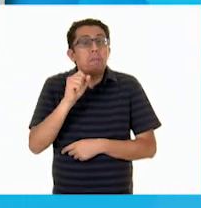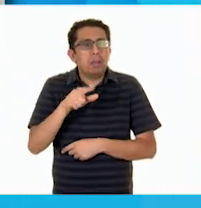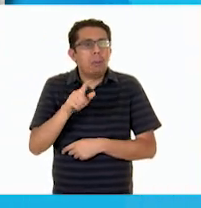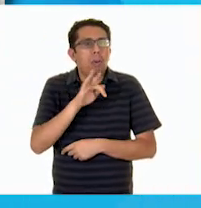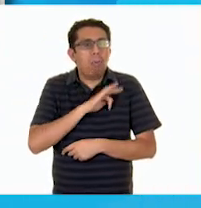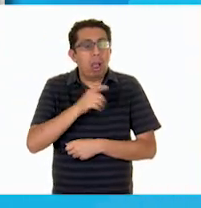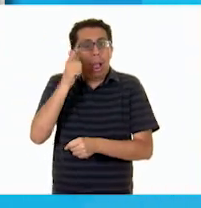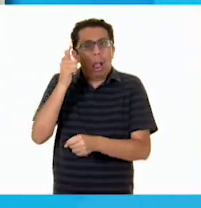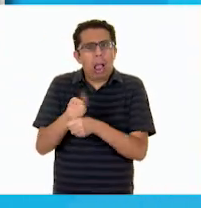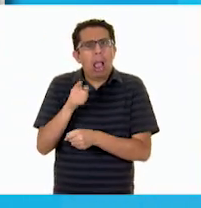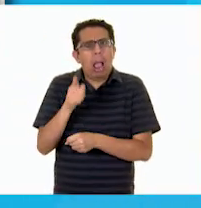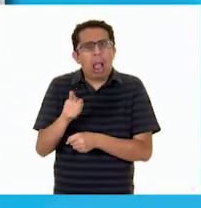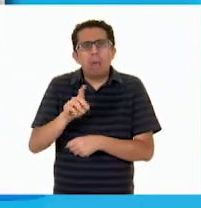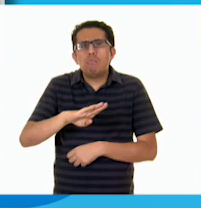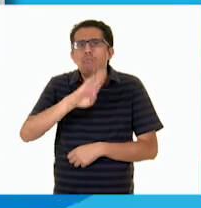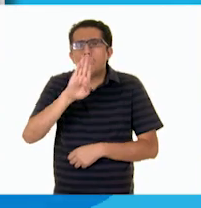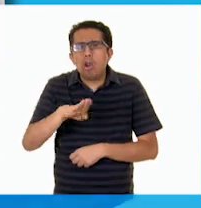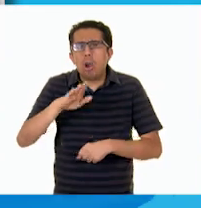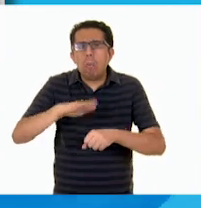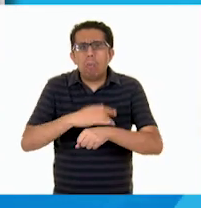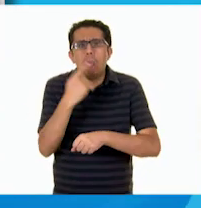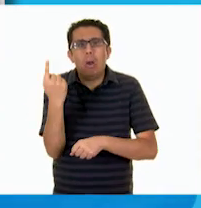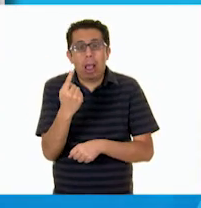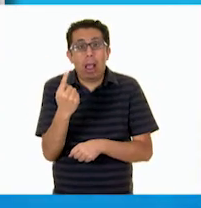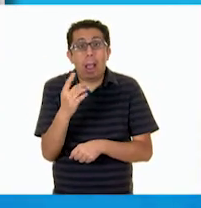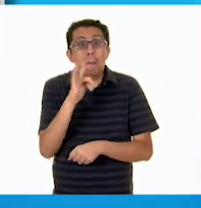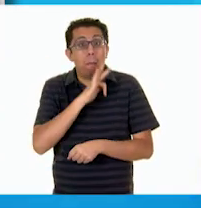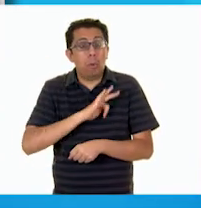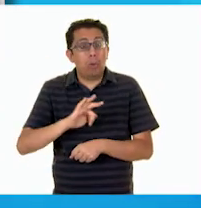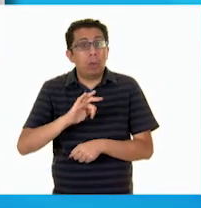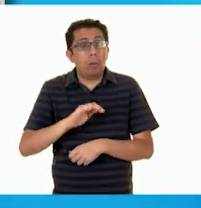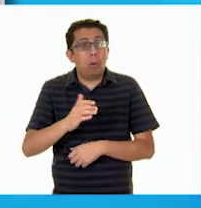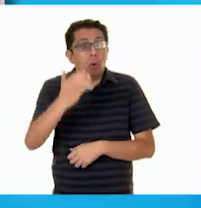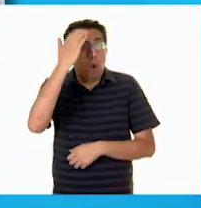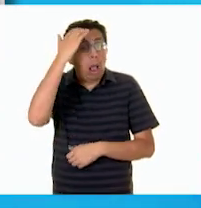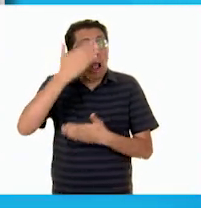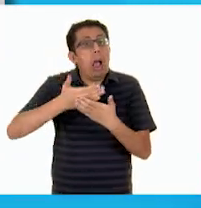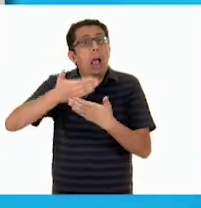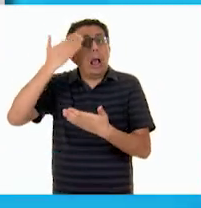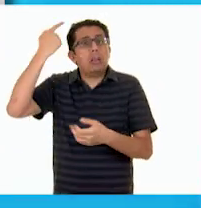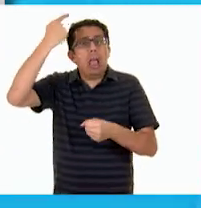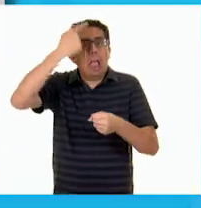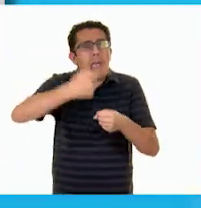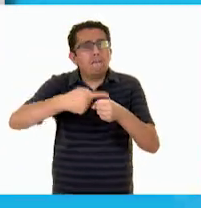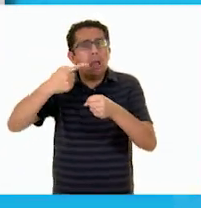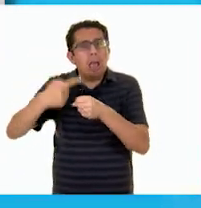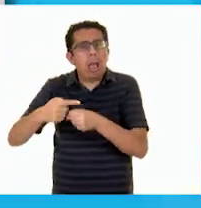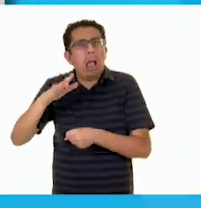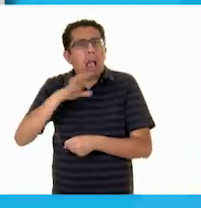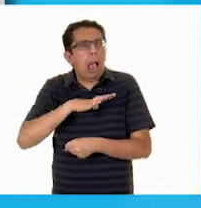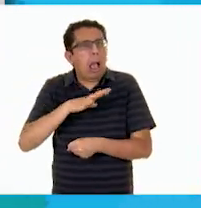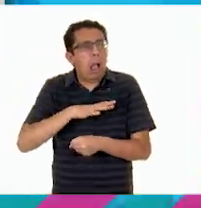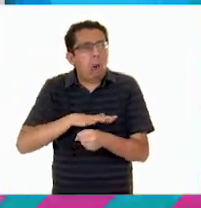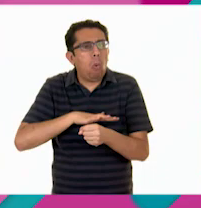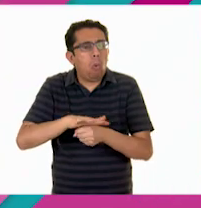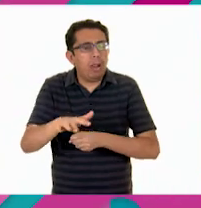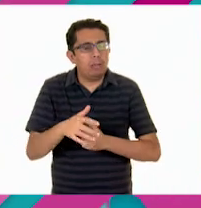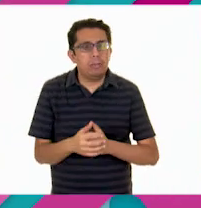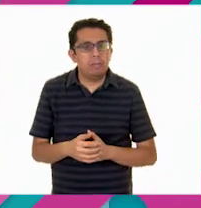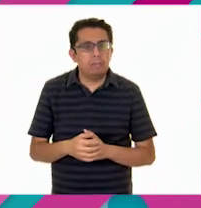lo tanto, podemos conocer las enfermedades que había en aquellos tiempos muy lejanos.